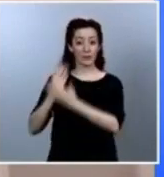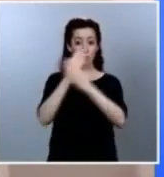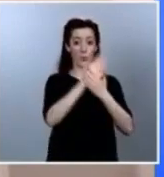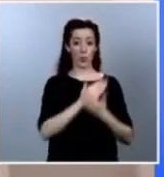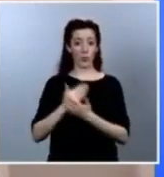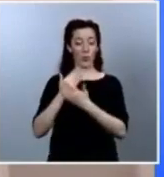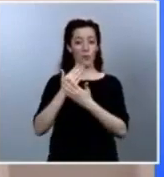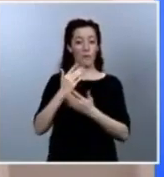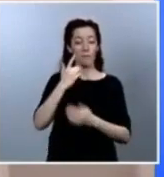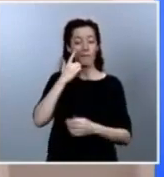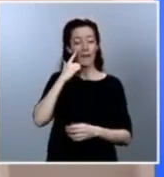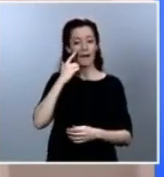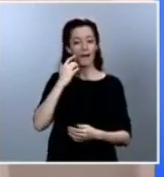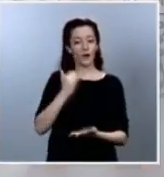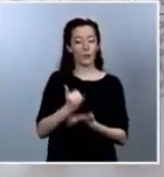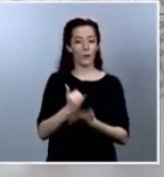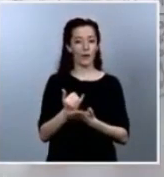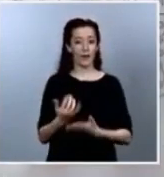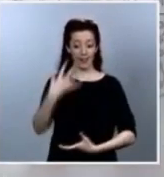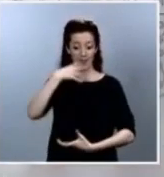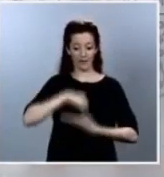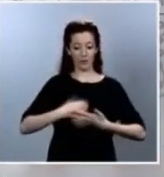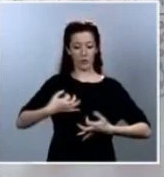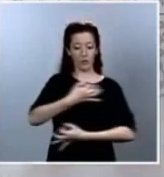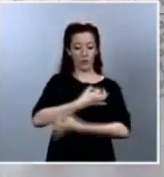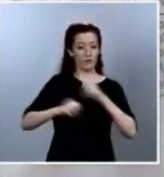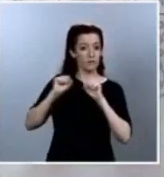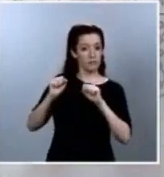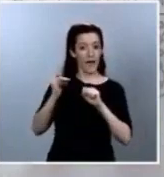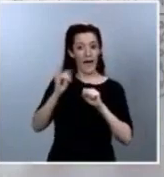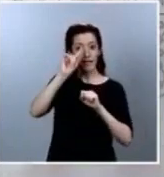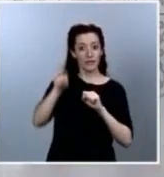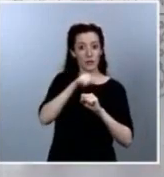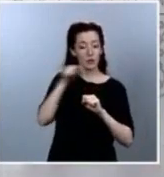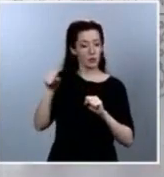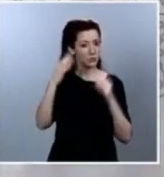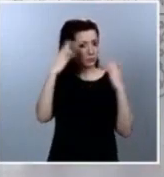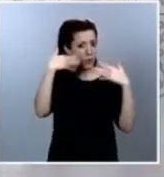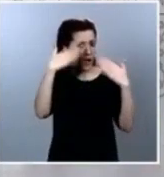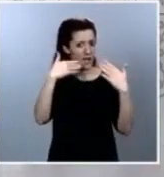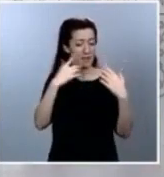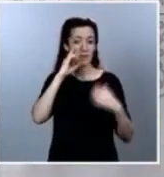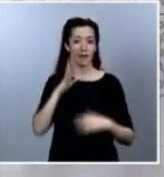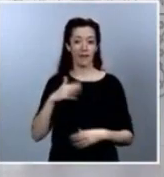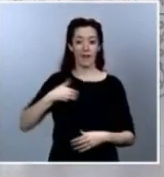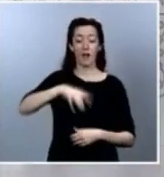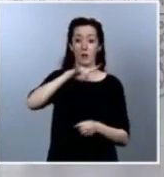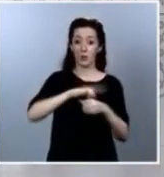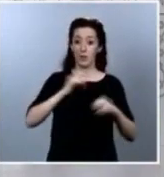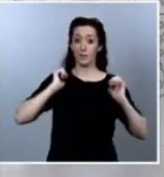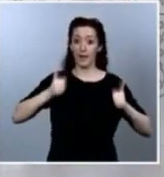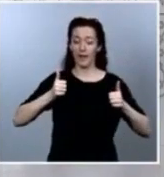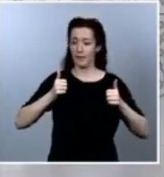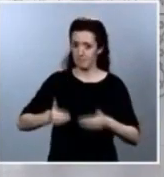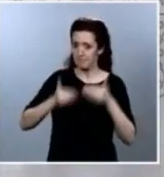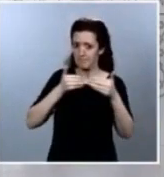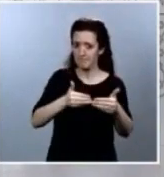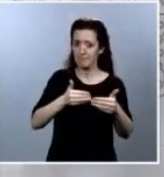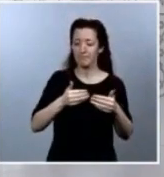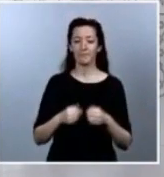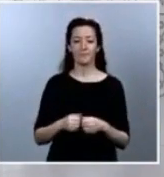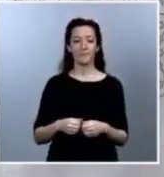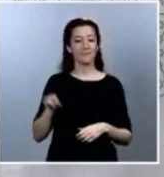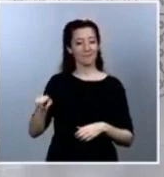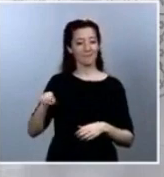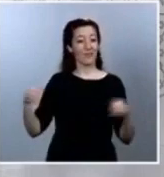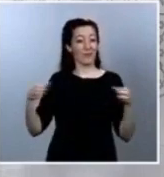anunciándose, que iba a empezar el lunes y finalmente tampoco será así. Y tampoco, según los propios miembros de su comité científico, se están